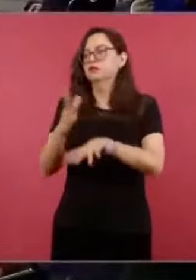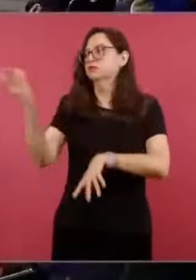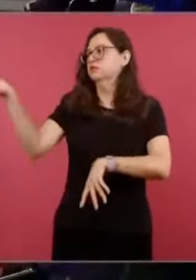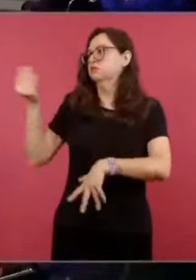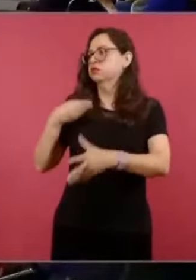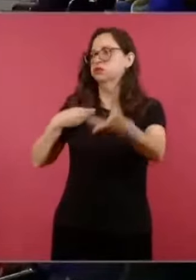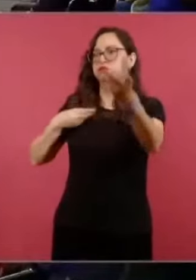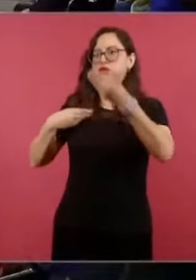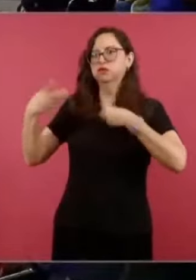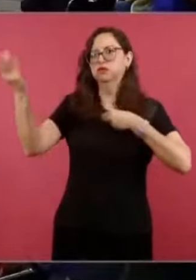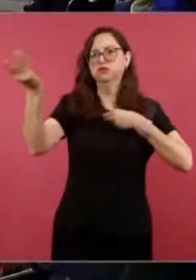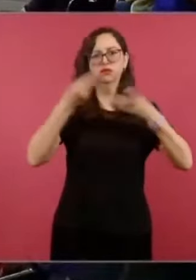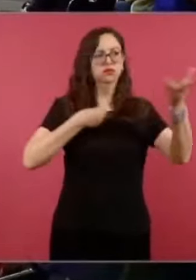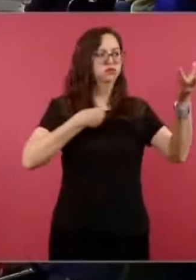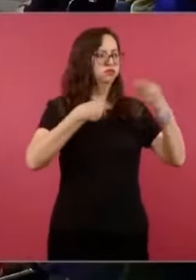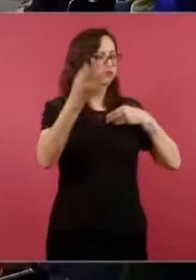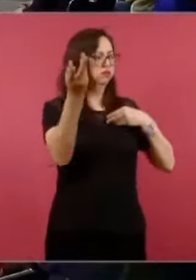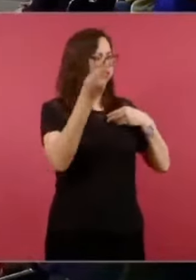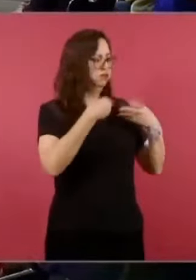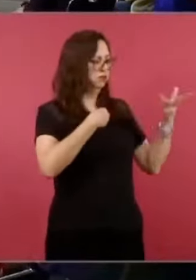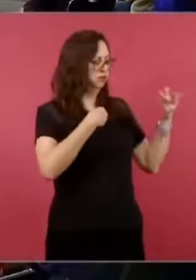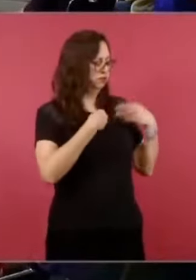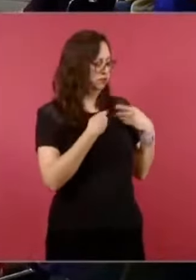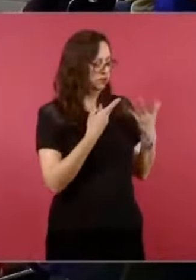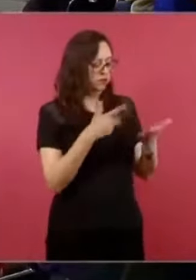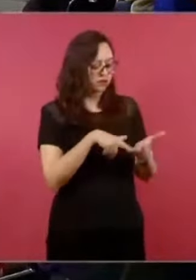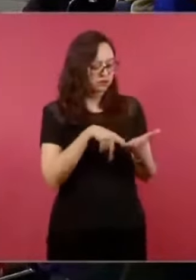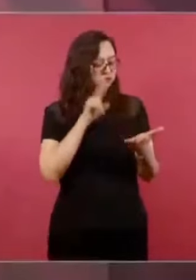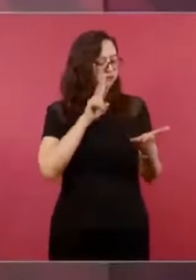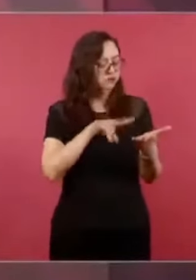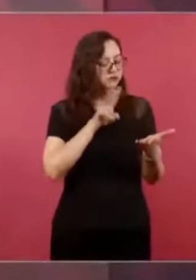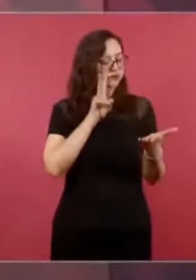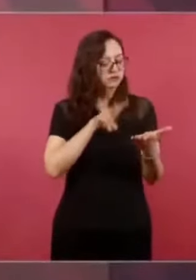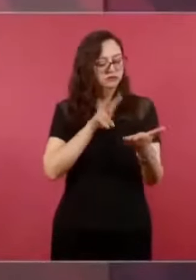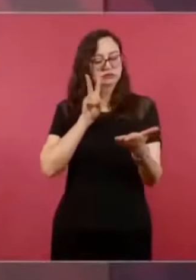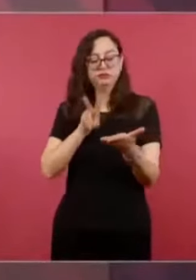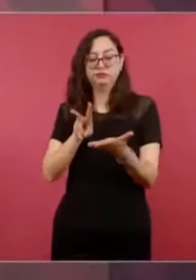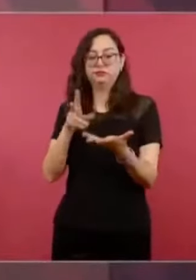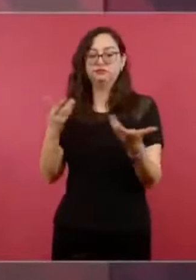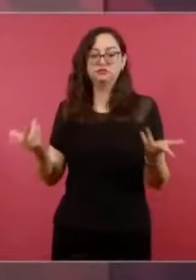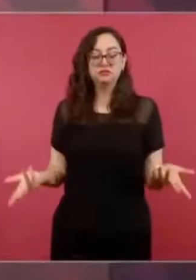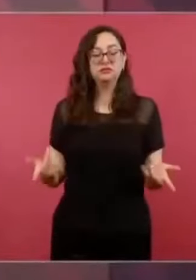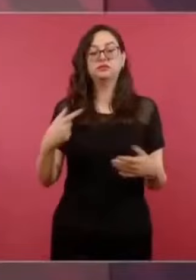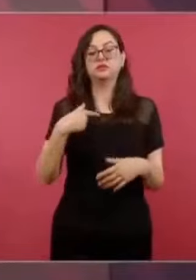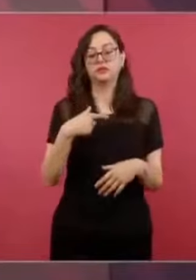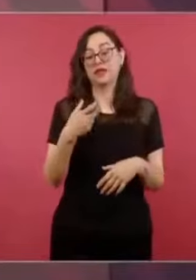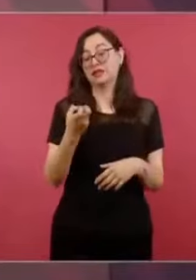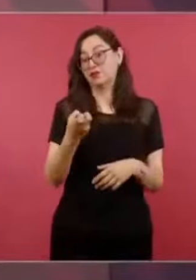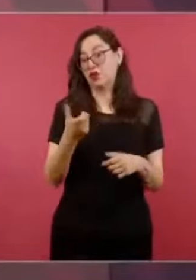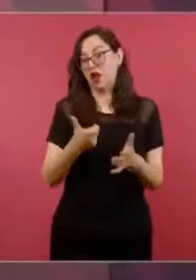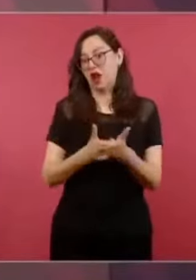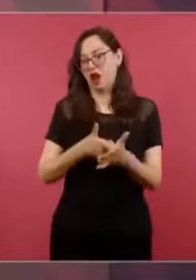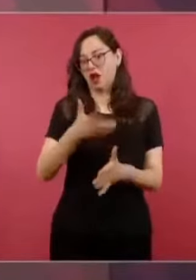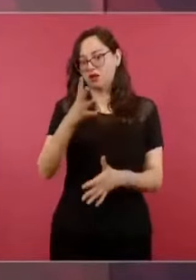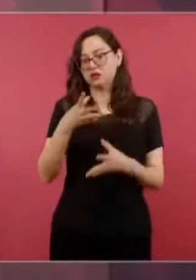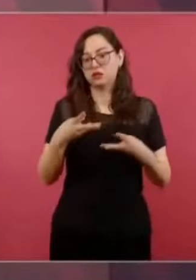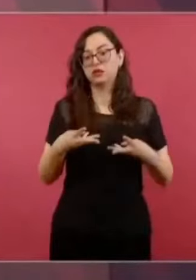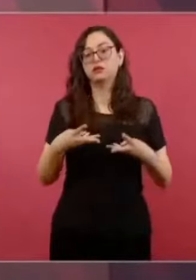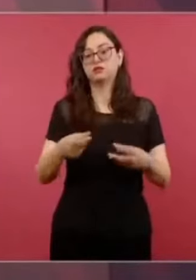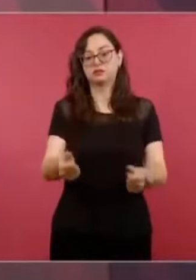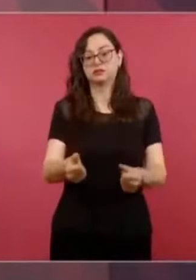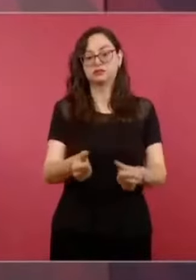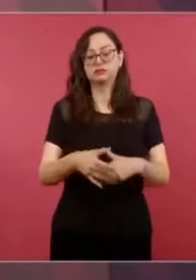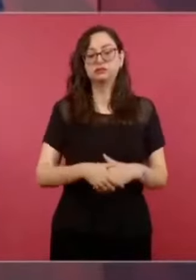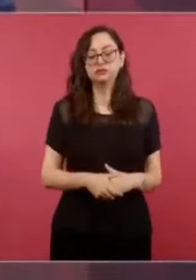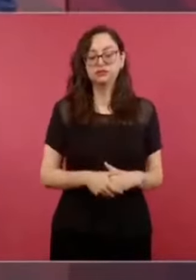gastar, porque siempre se gasta. Pero